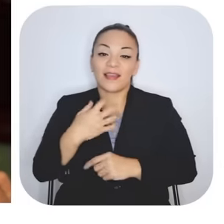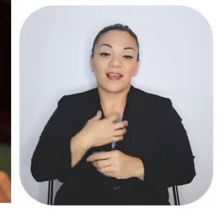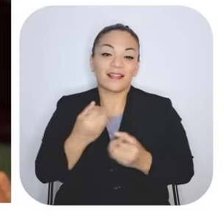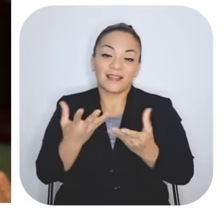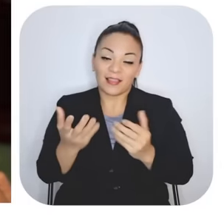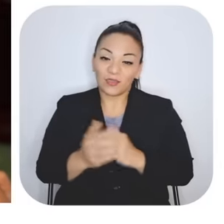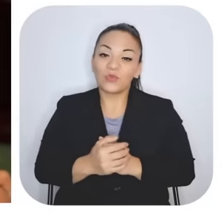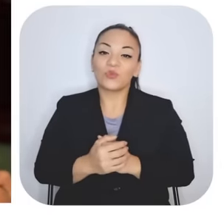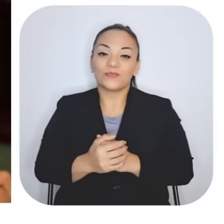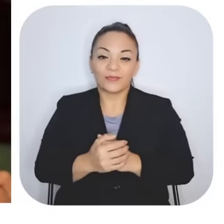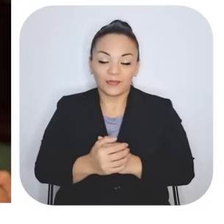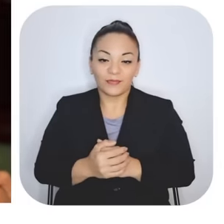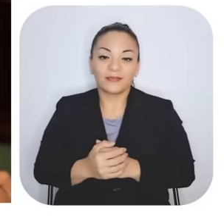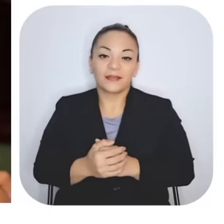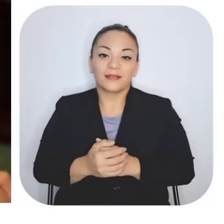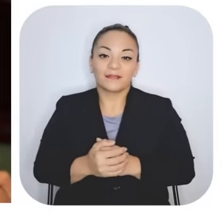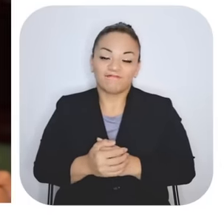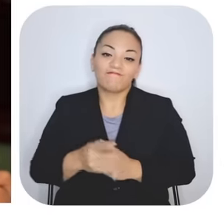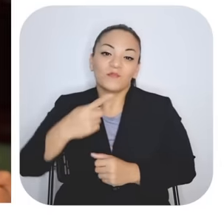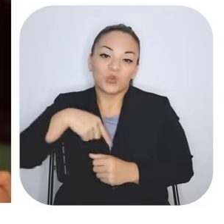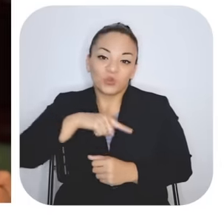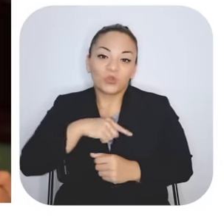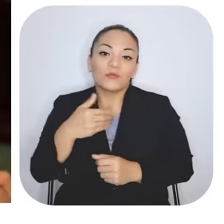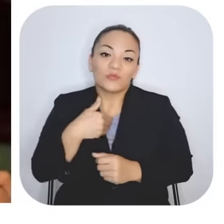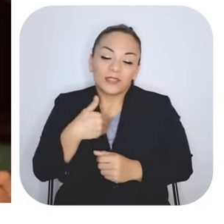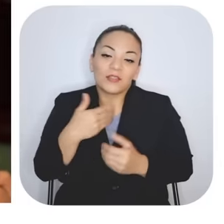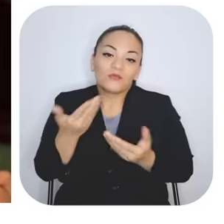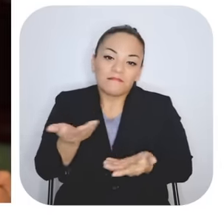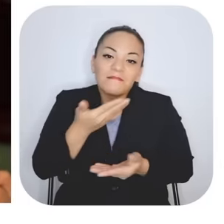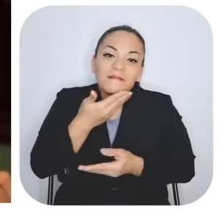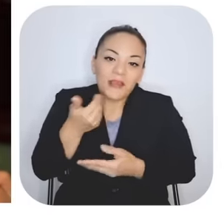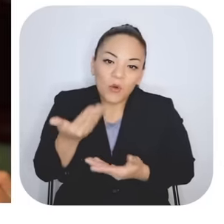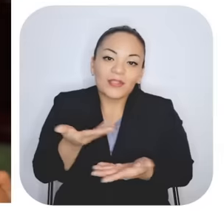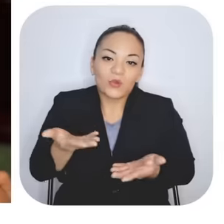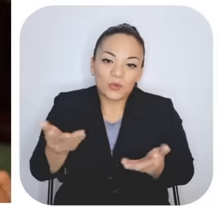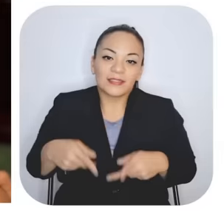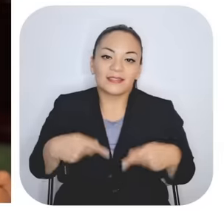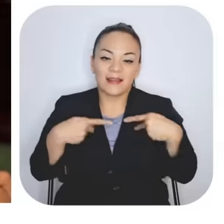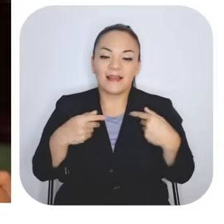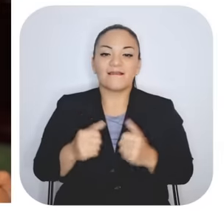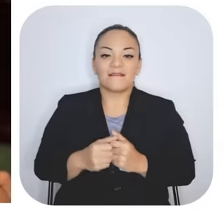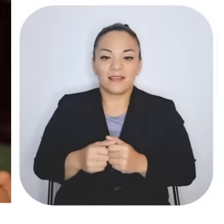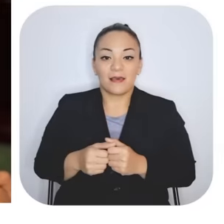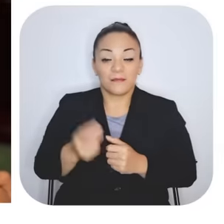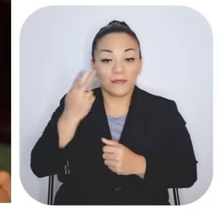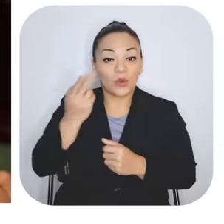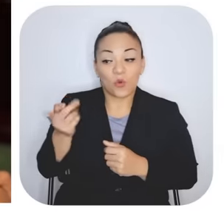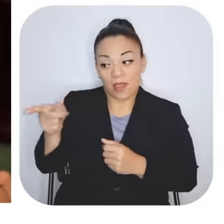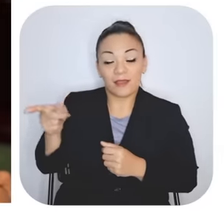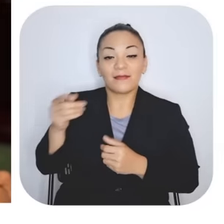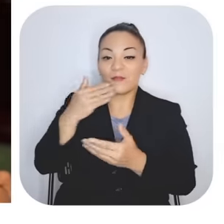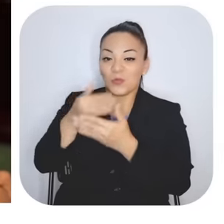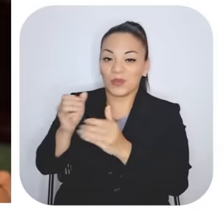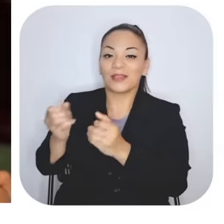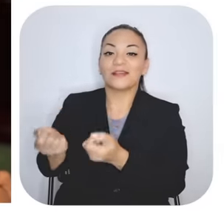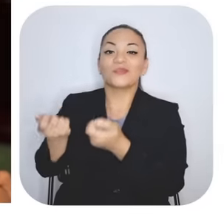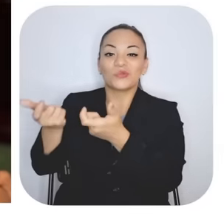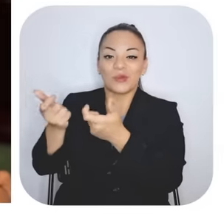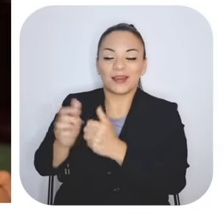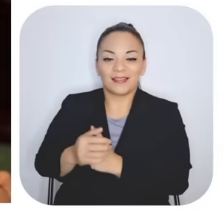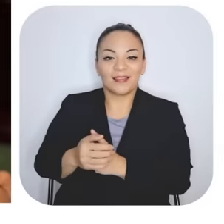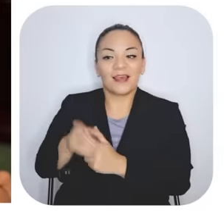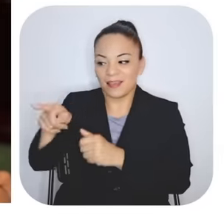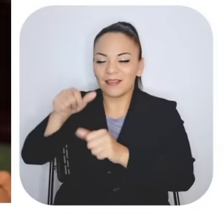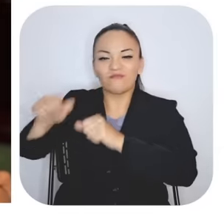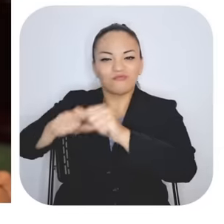hemos tenido mucha más, una mucha mejor mano en la vida. Y ella tiene muy buena suerte porque